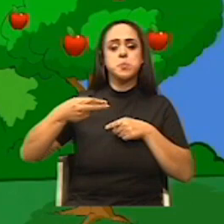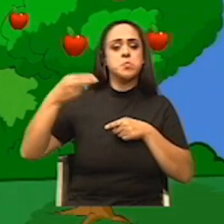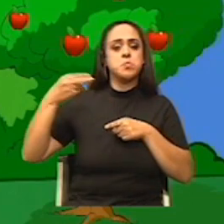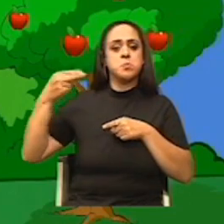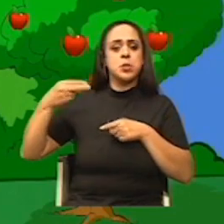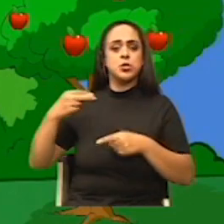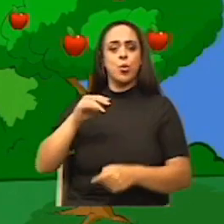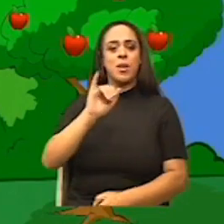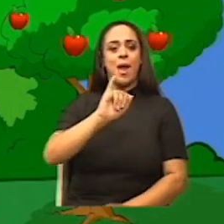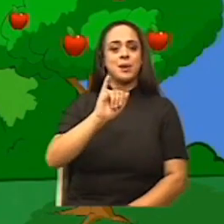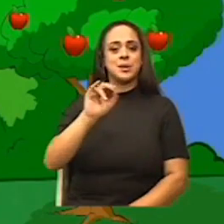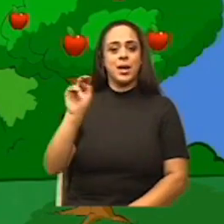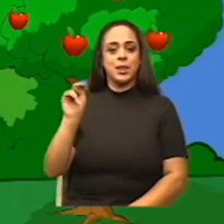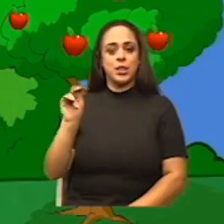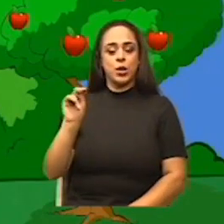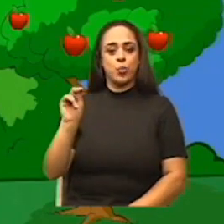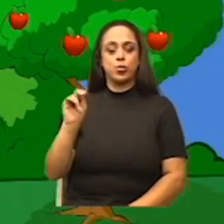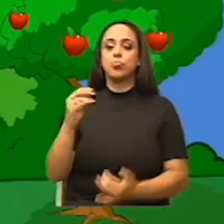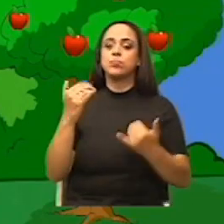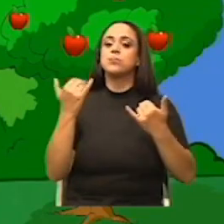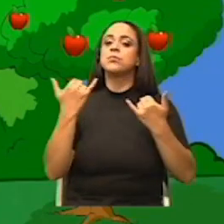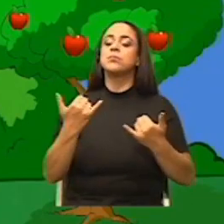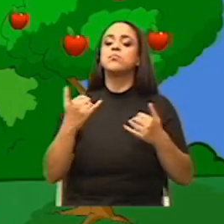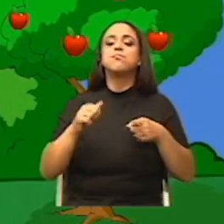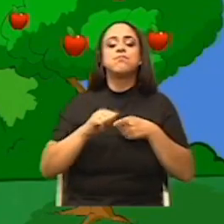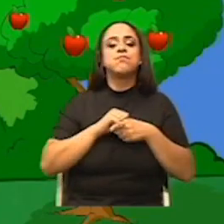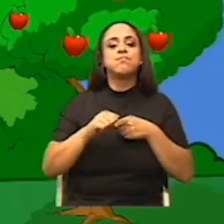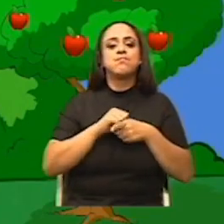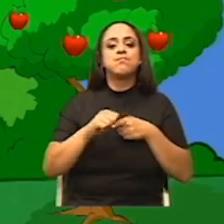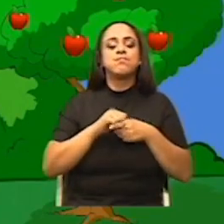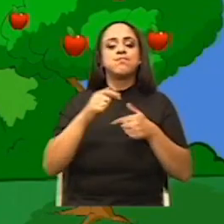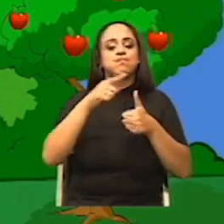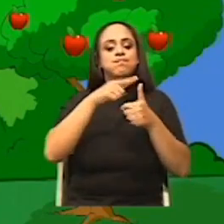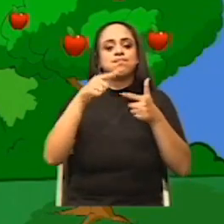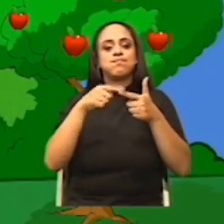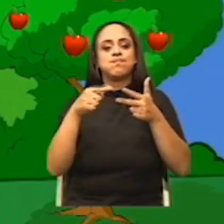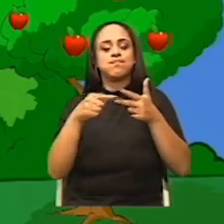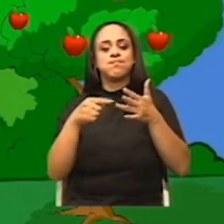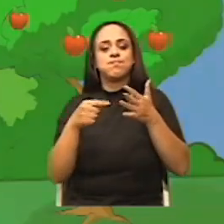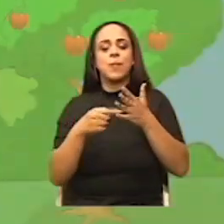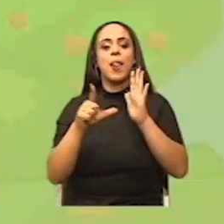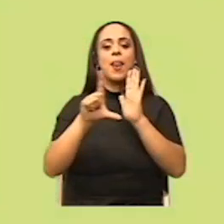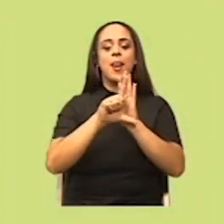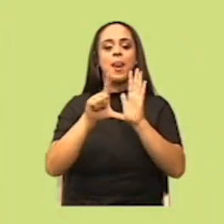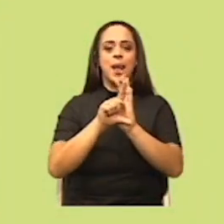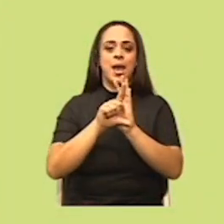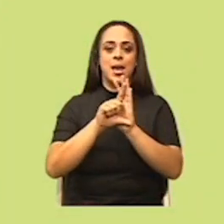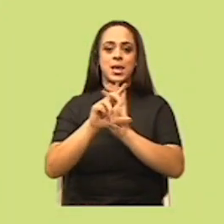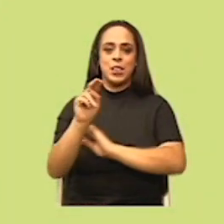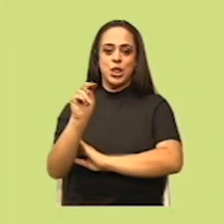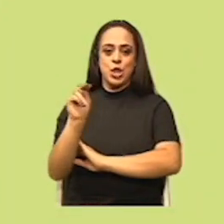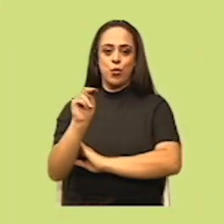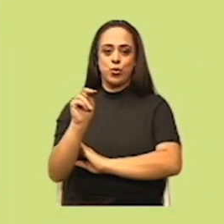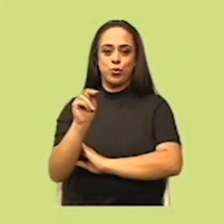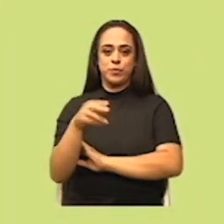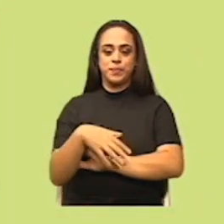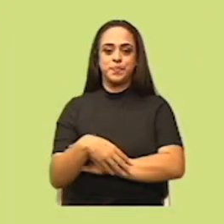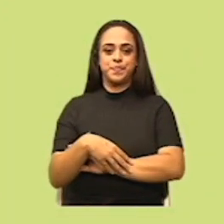Newton, vamos a ir a repasar los enunciados de las leyes de Newton. Acompáñenme.